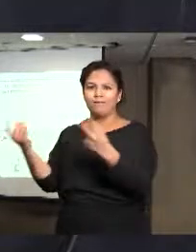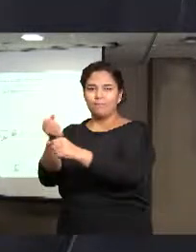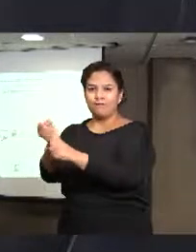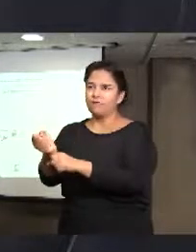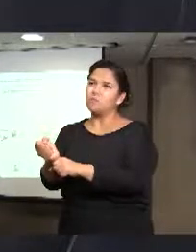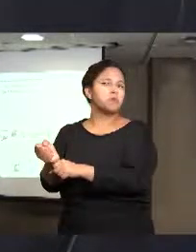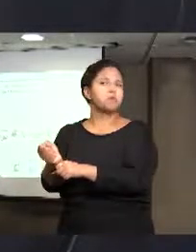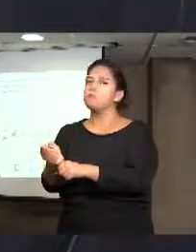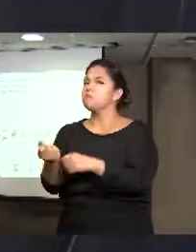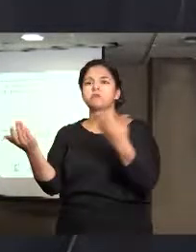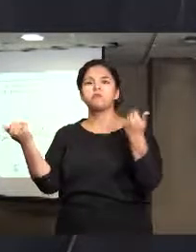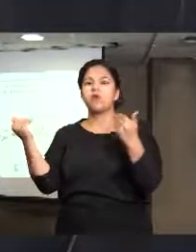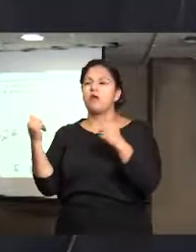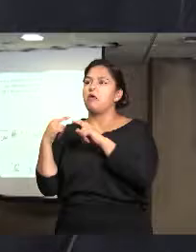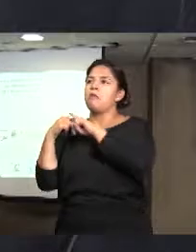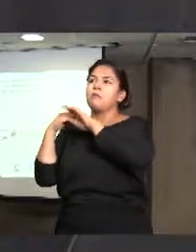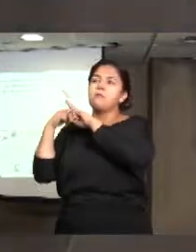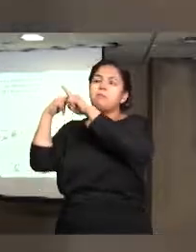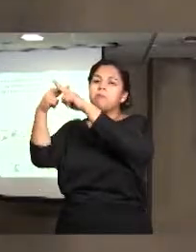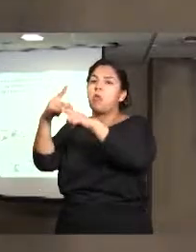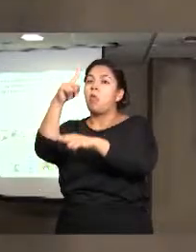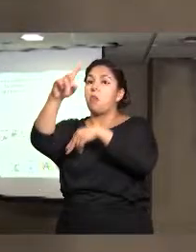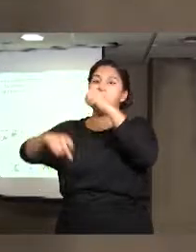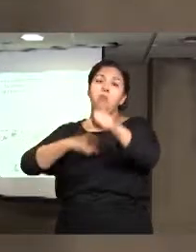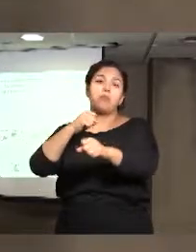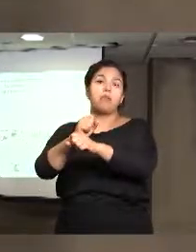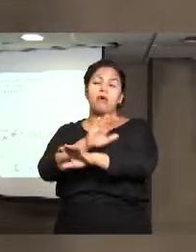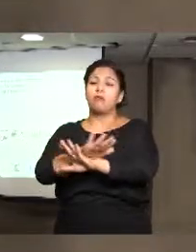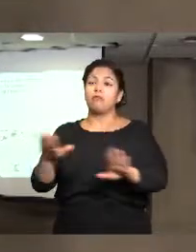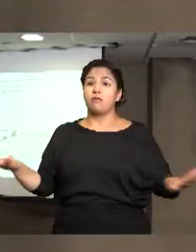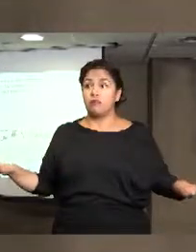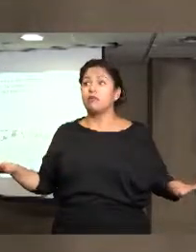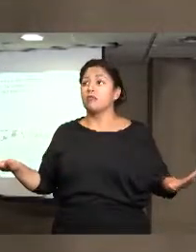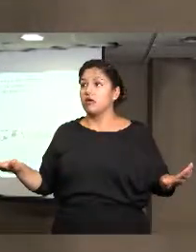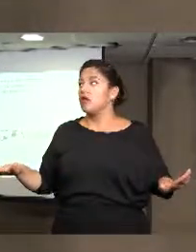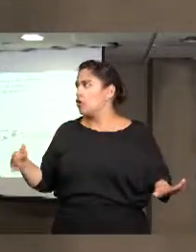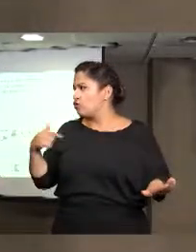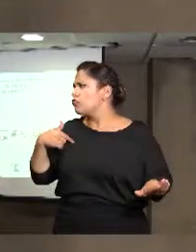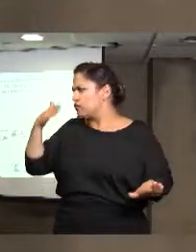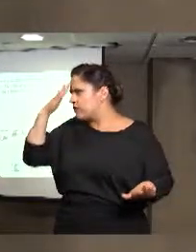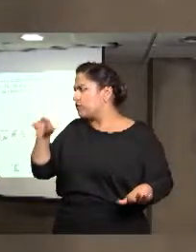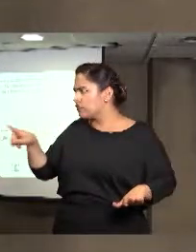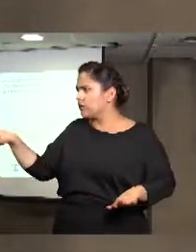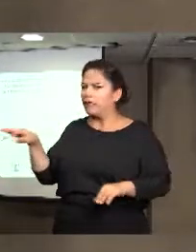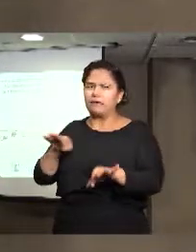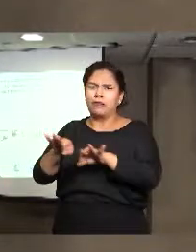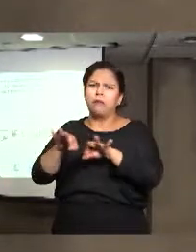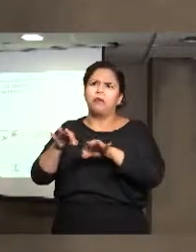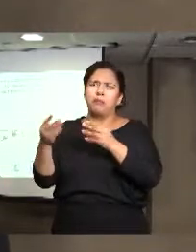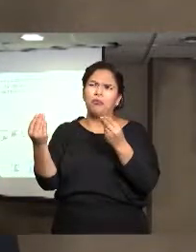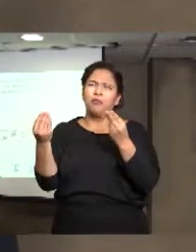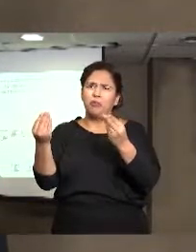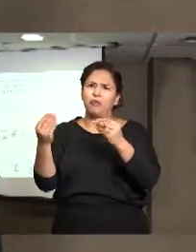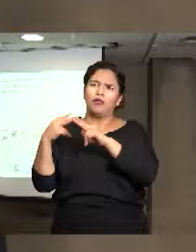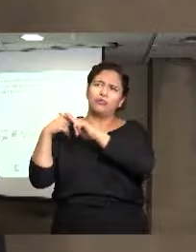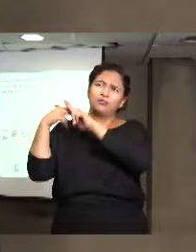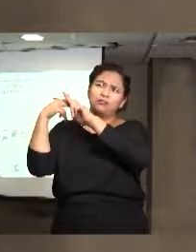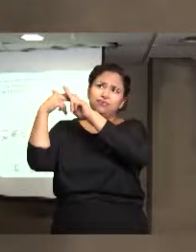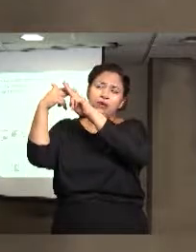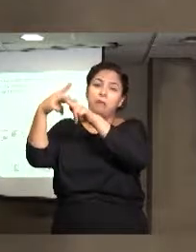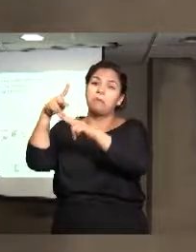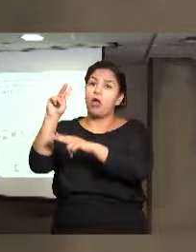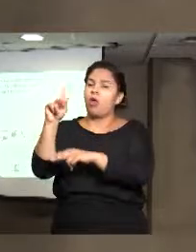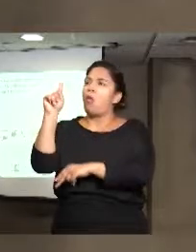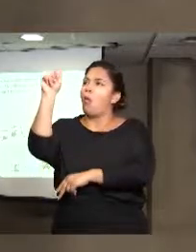recientemente, estamos hablando, ¿qué? Un año más o menos, donde, yo sé que llevan mucho más años haciéndolo, pero donde todos se